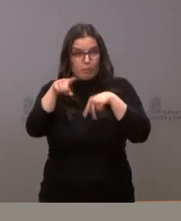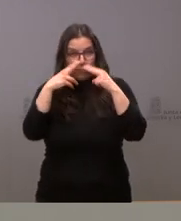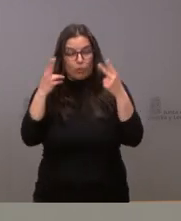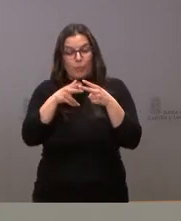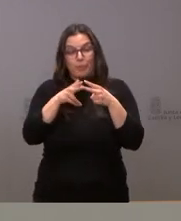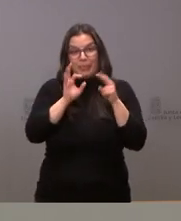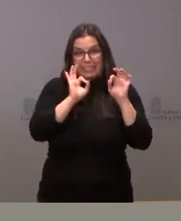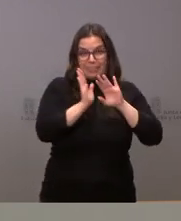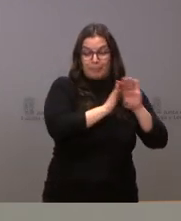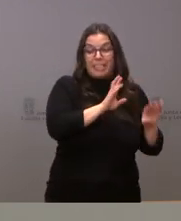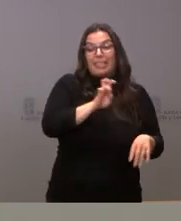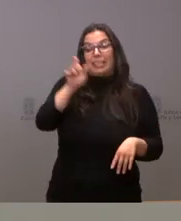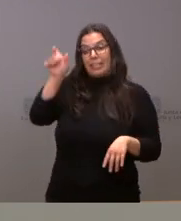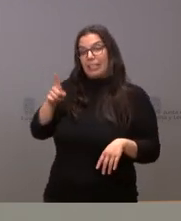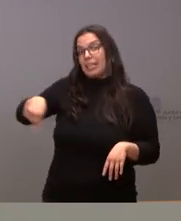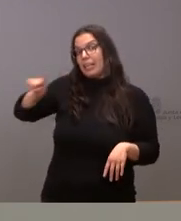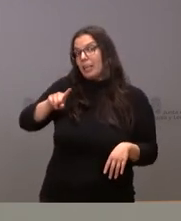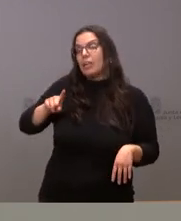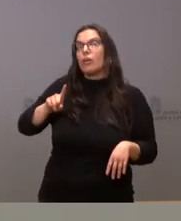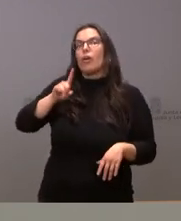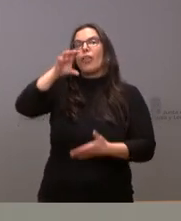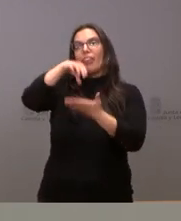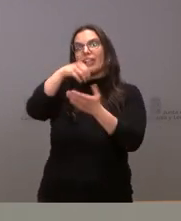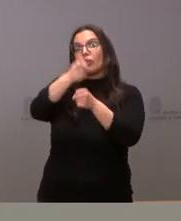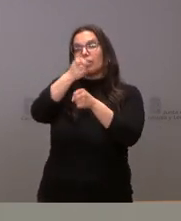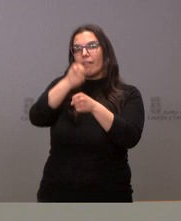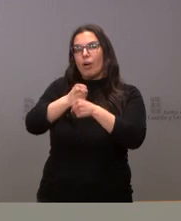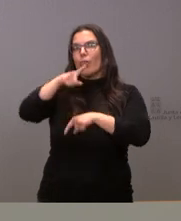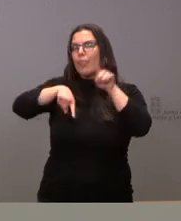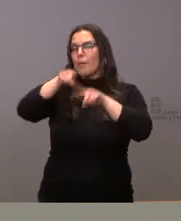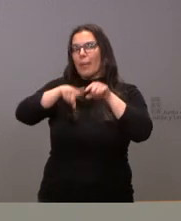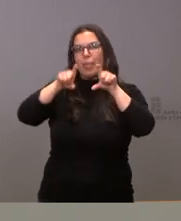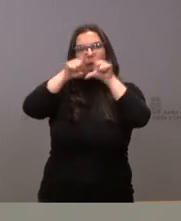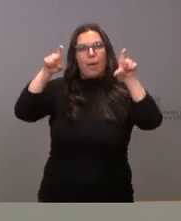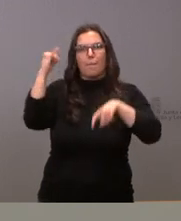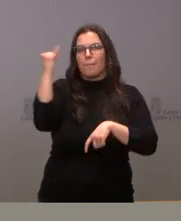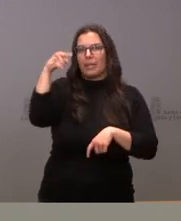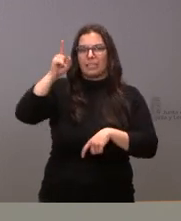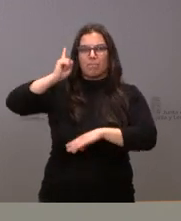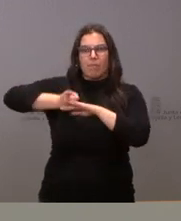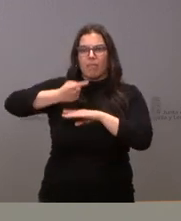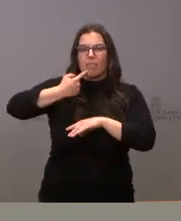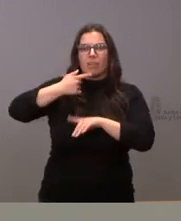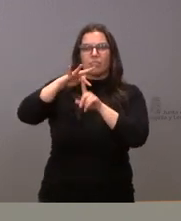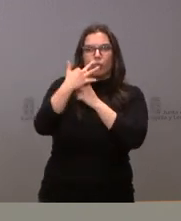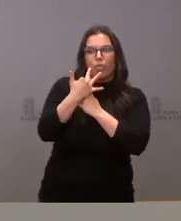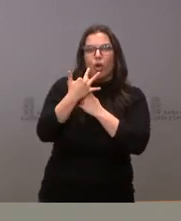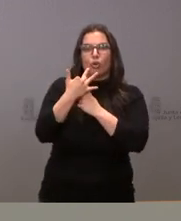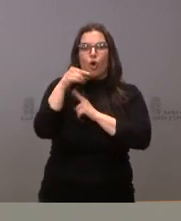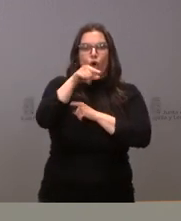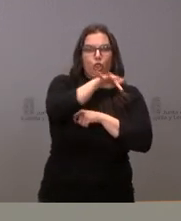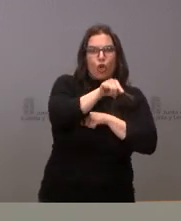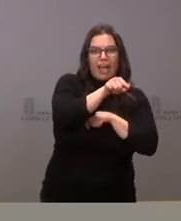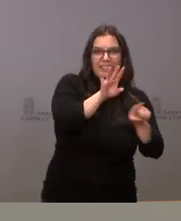que en los centros de trabajo son las empresas las que determinan las circunstancias y condiciones y en qué ámbito es necesario